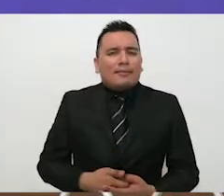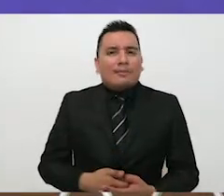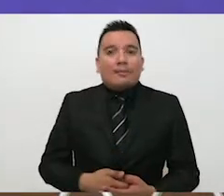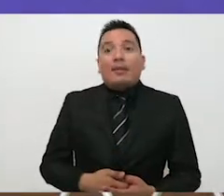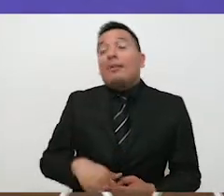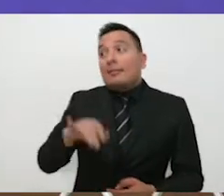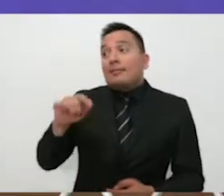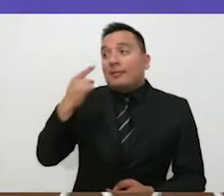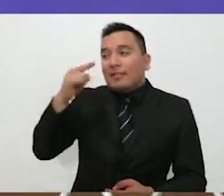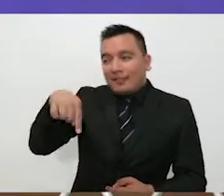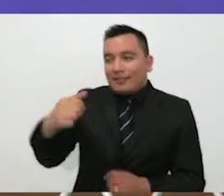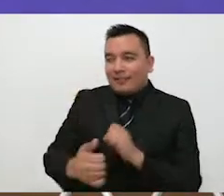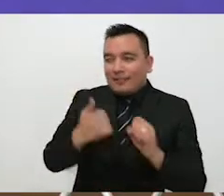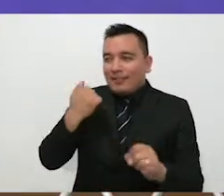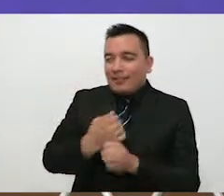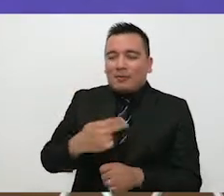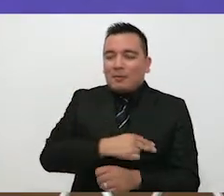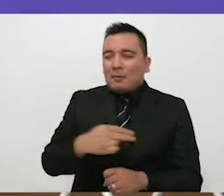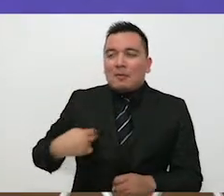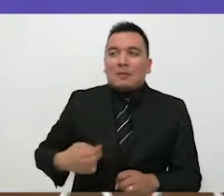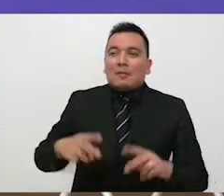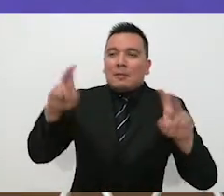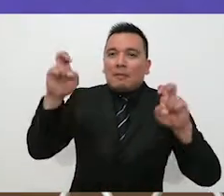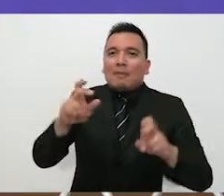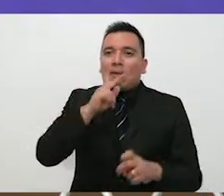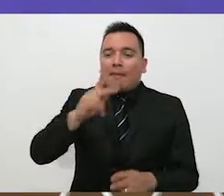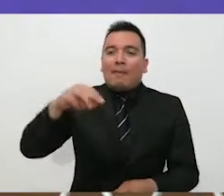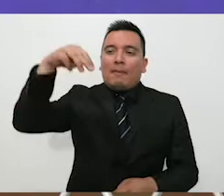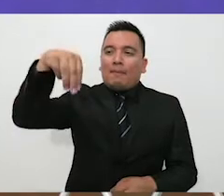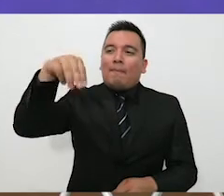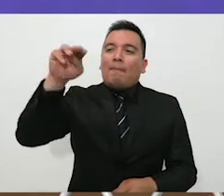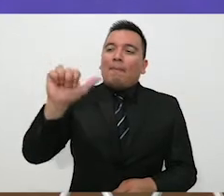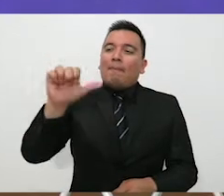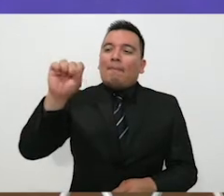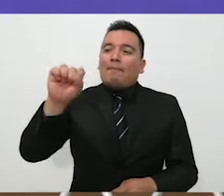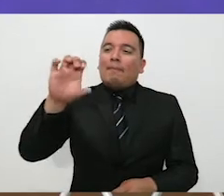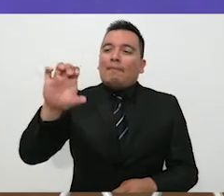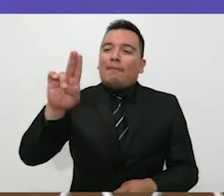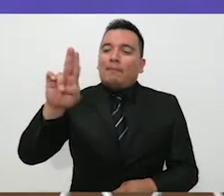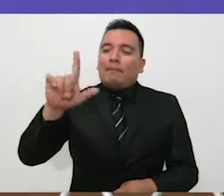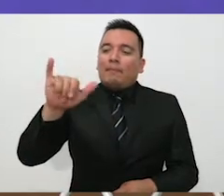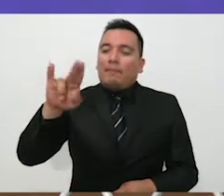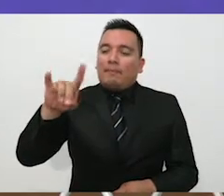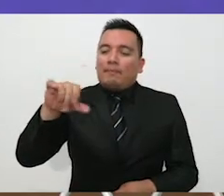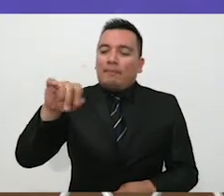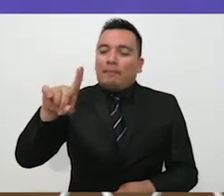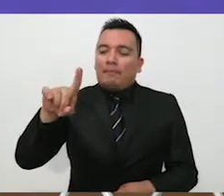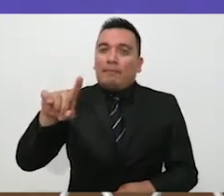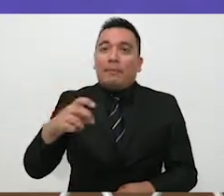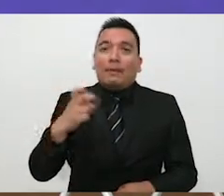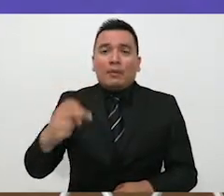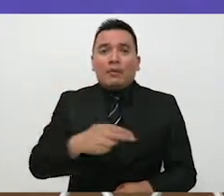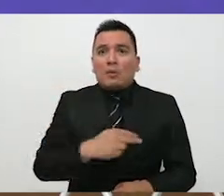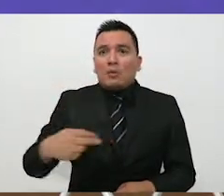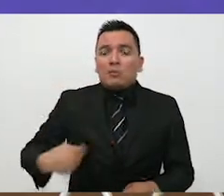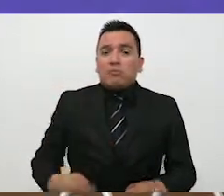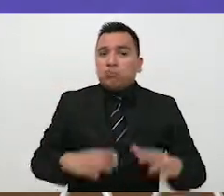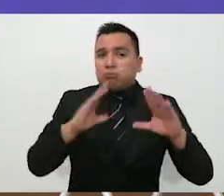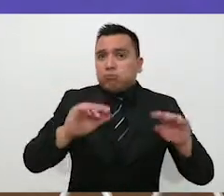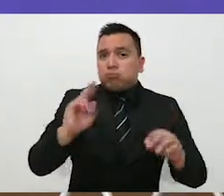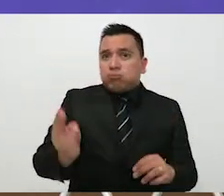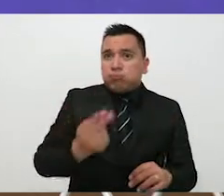éxito. Lo llevamos a, tuvimos la oportunidad de llevarlo a varias universidades y también a varias empresas que así lo